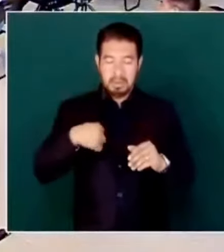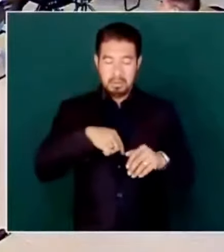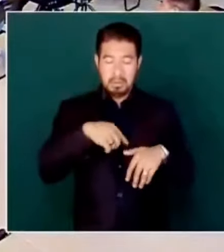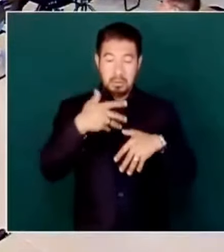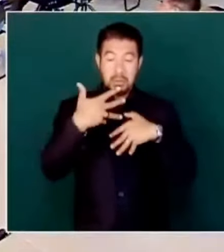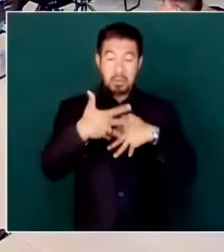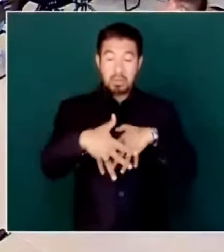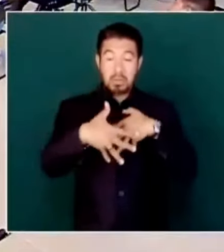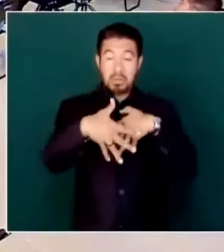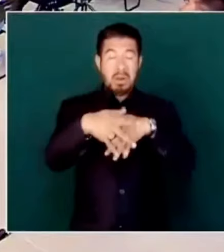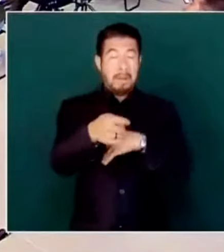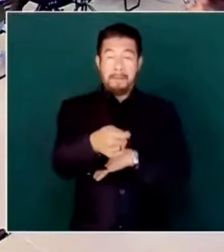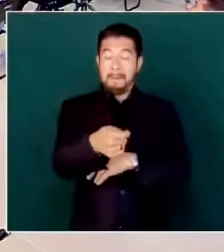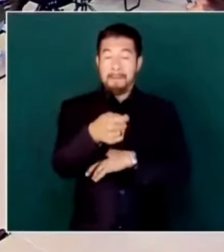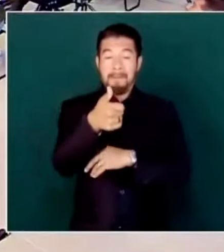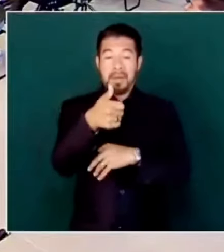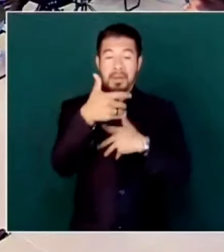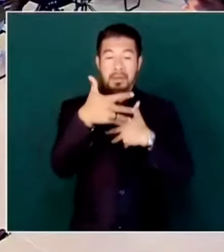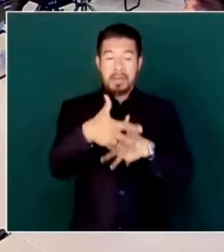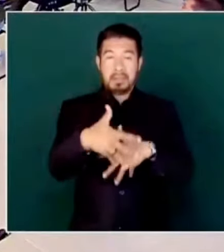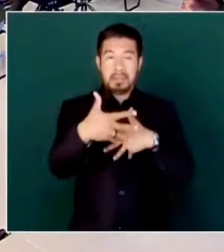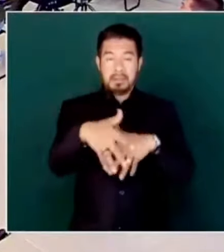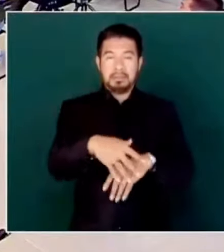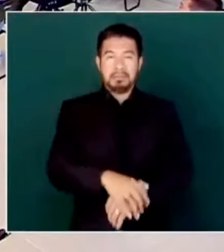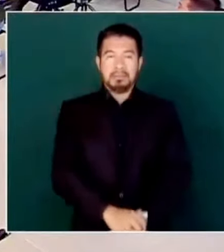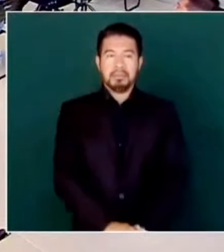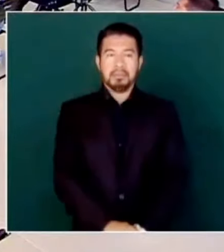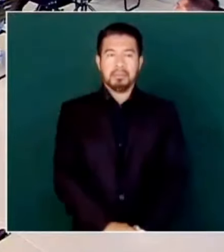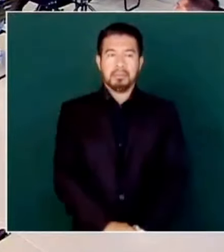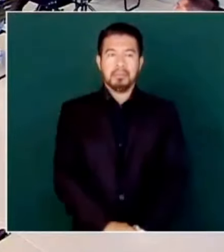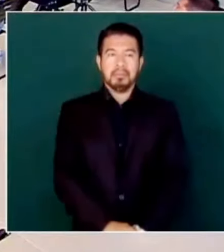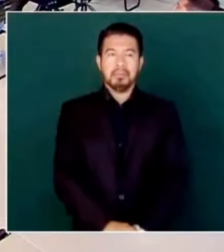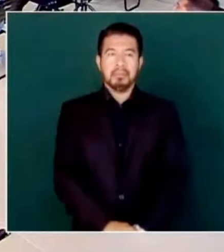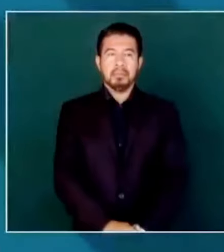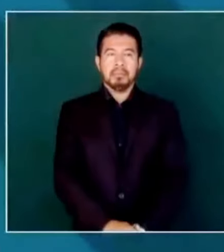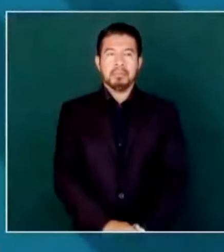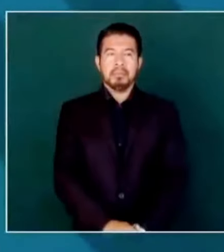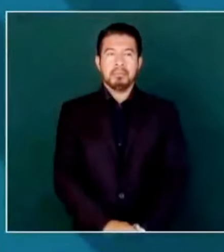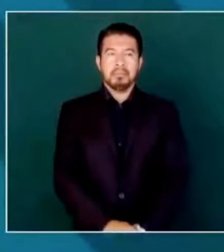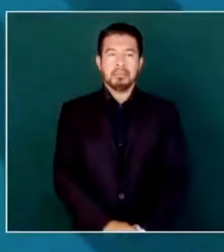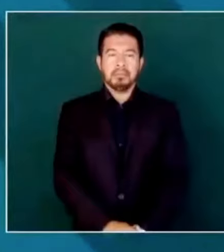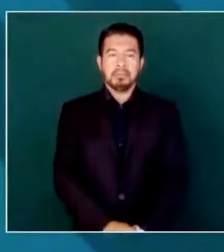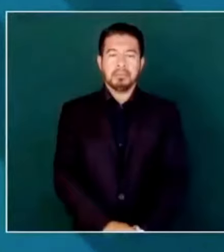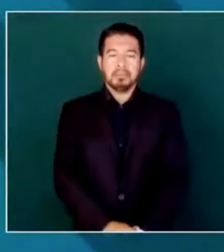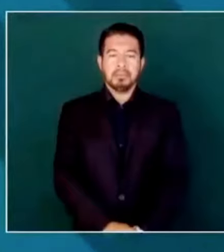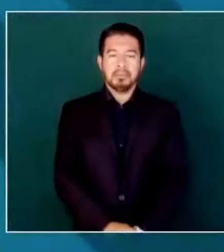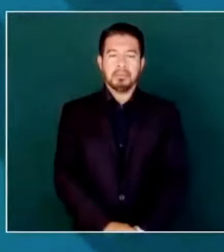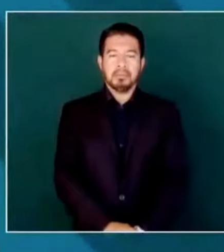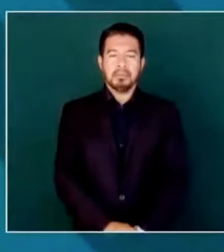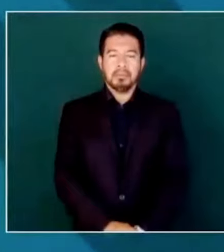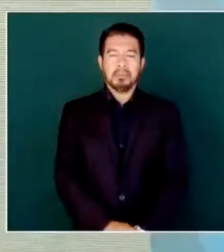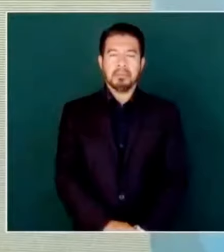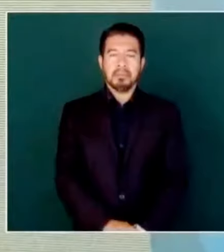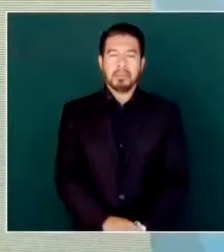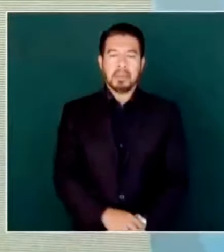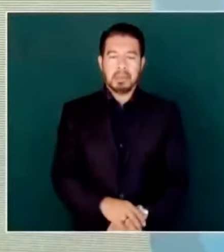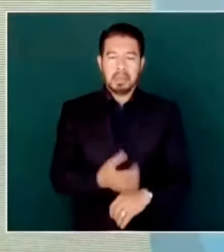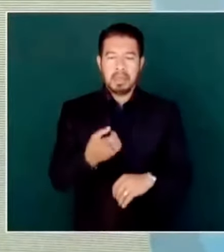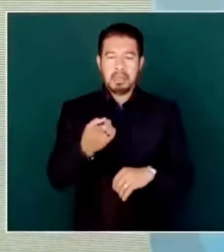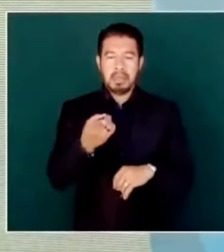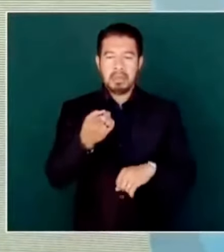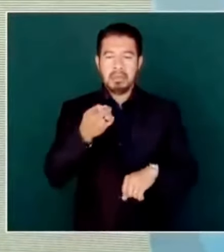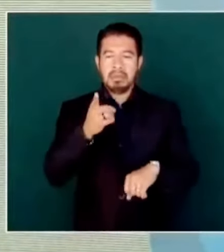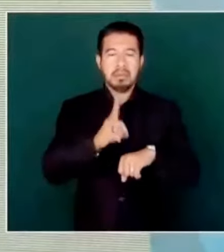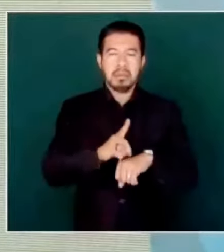al día siguiente los periódicos en